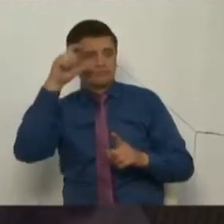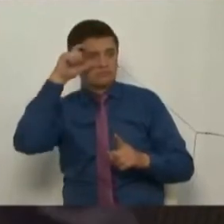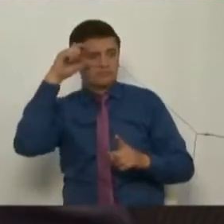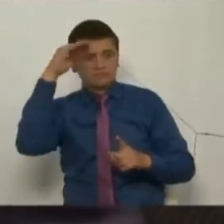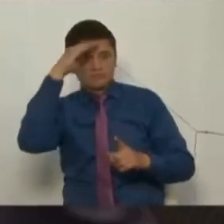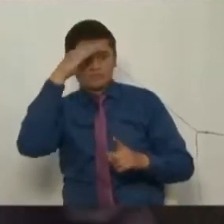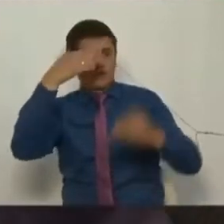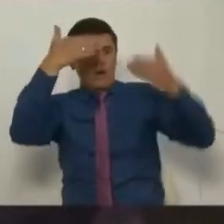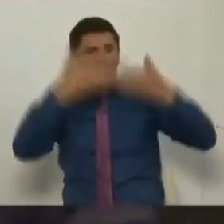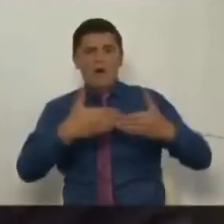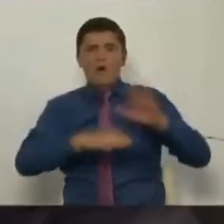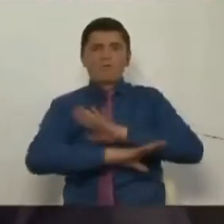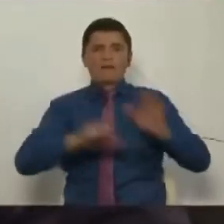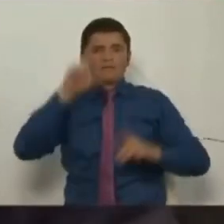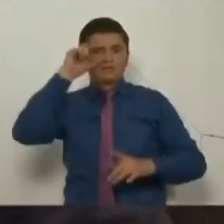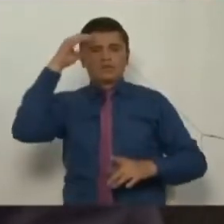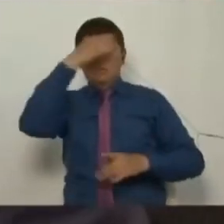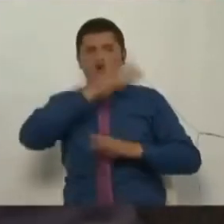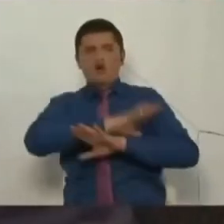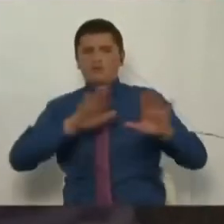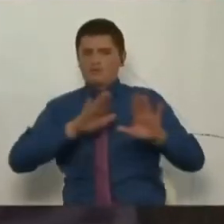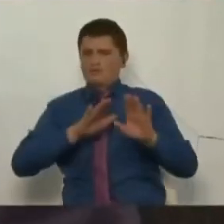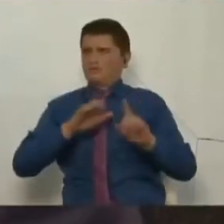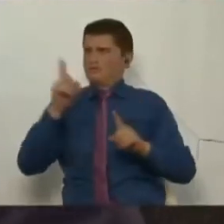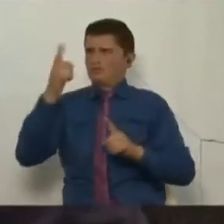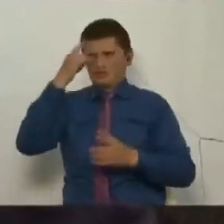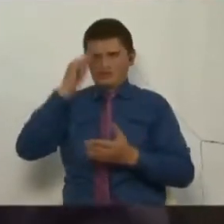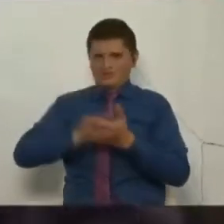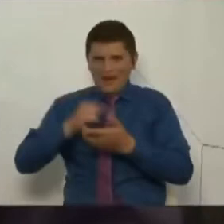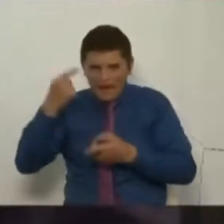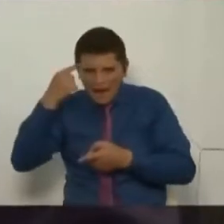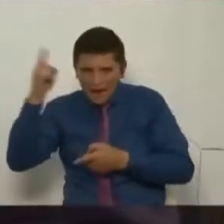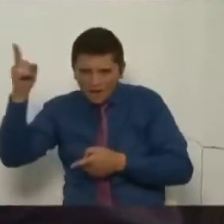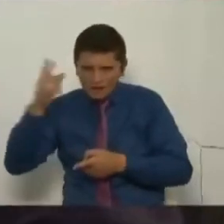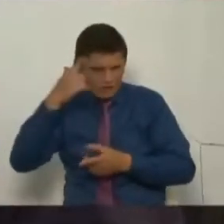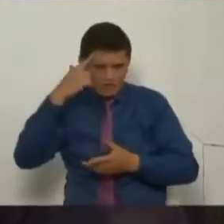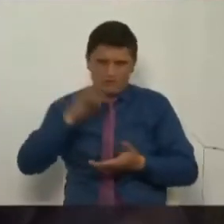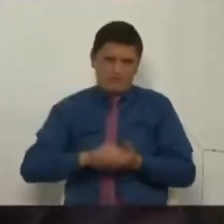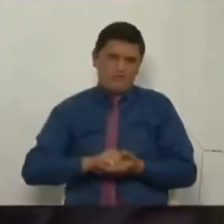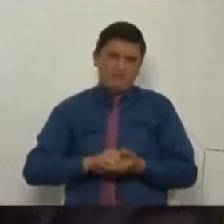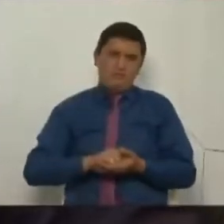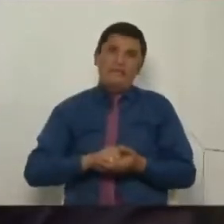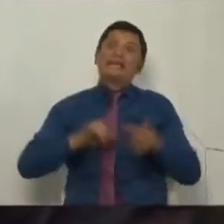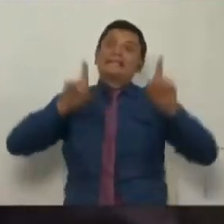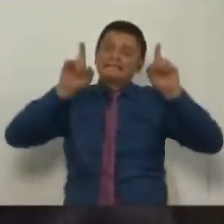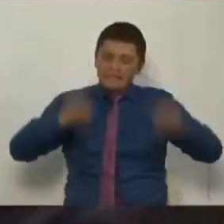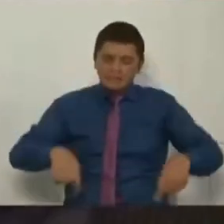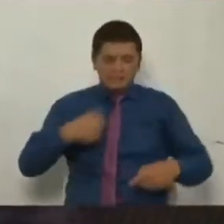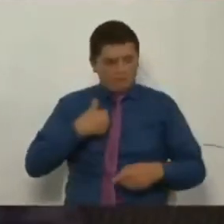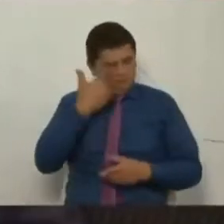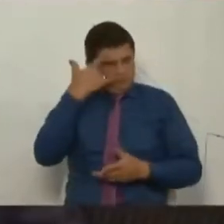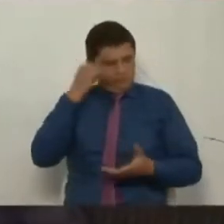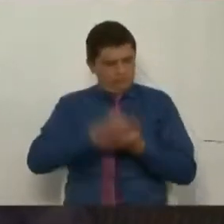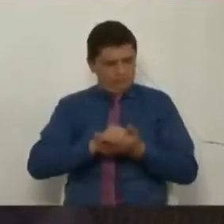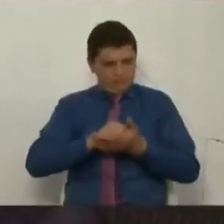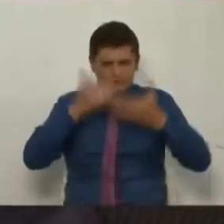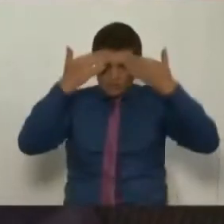Pero también creo que es antidemocrático y legítimo